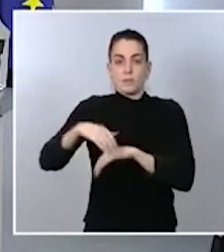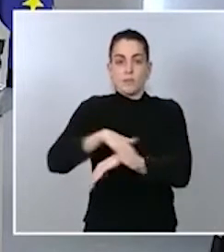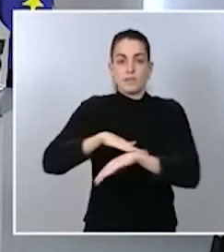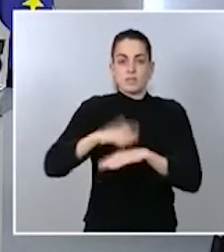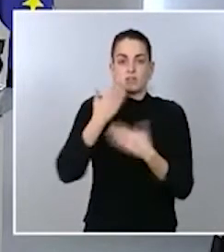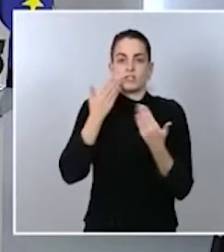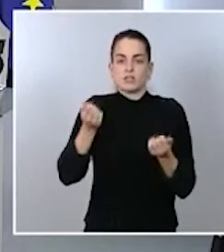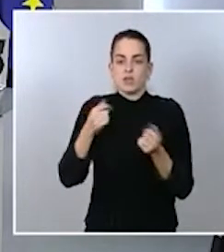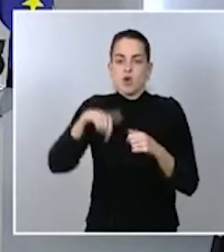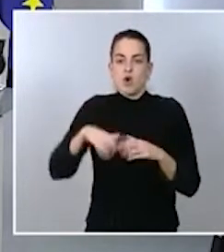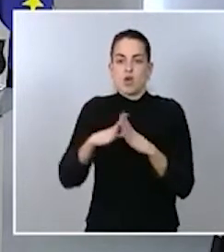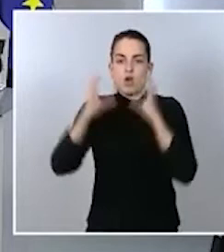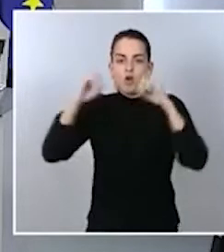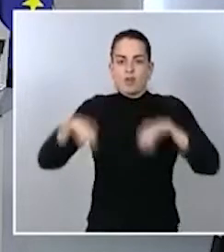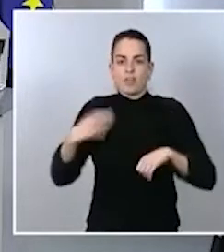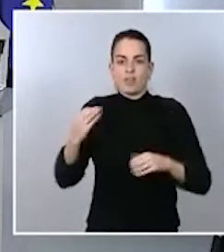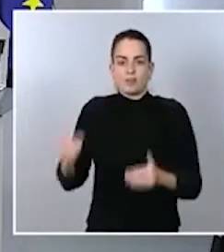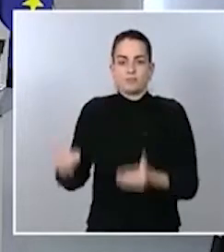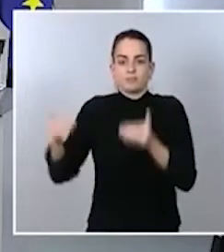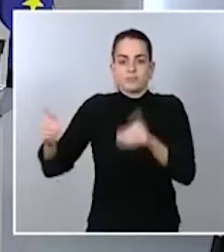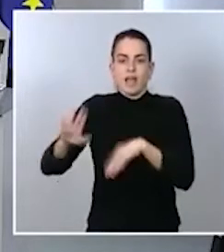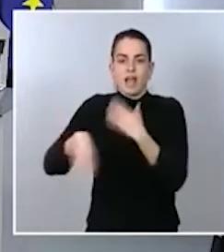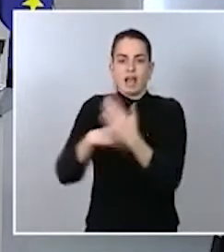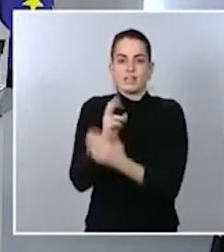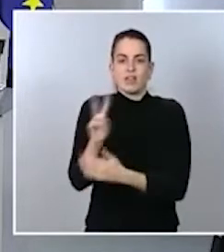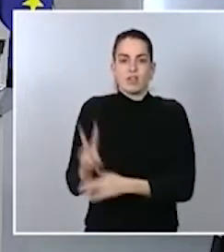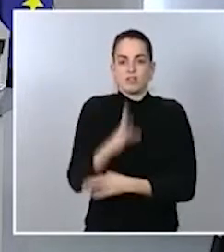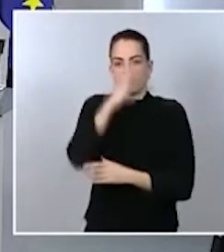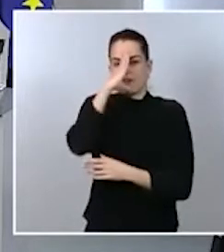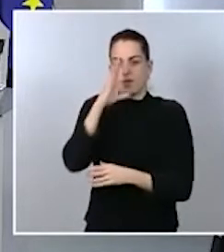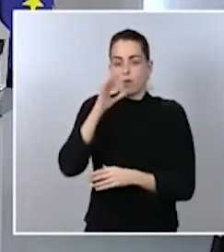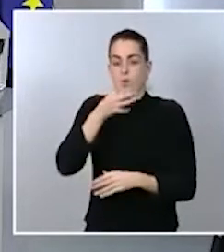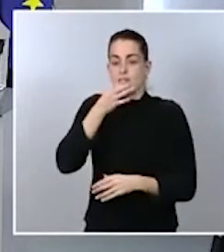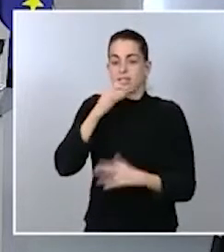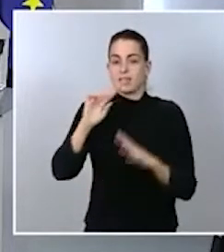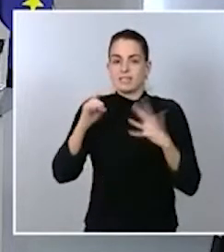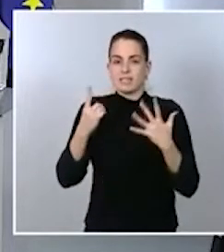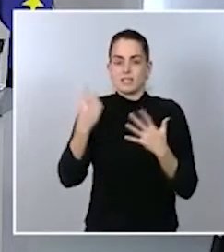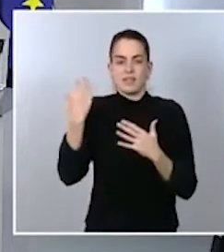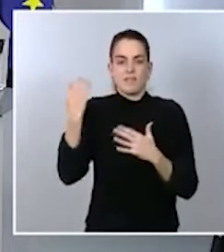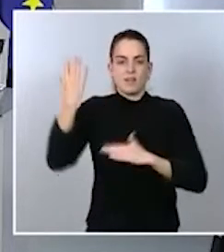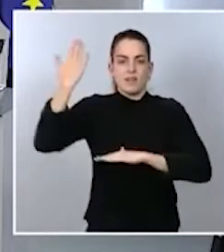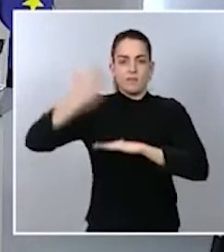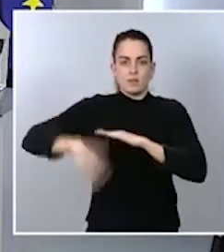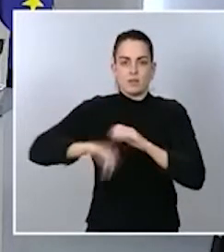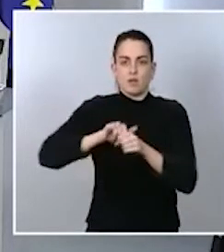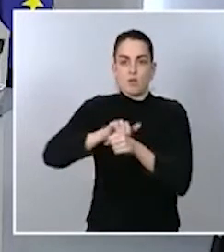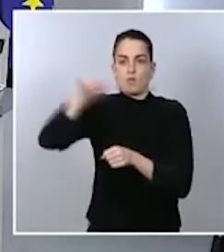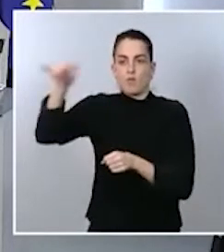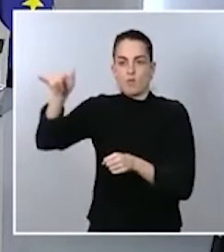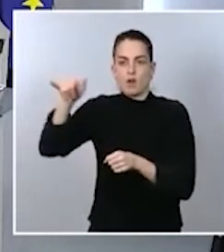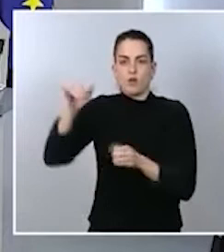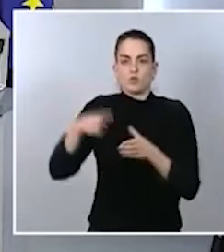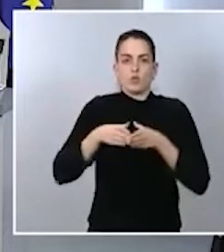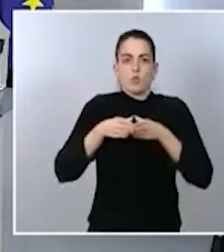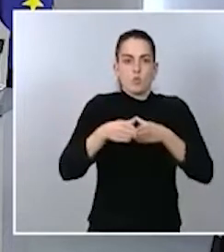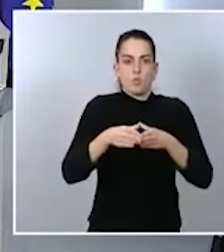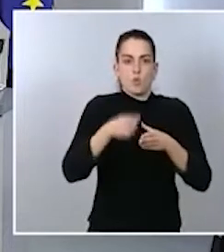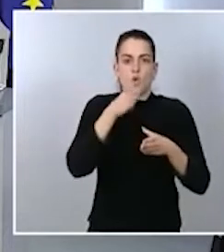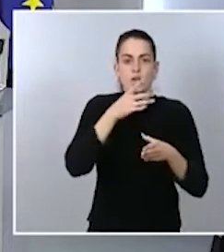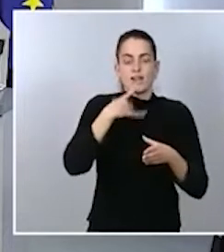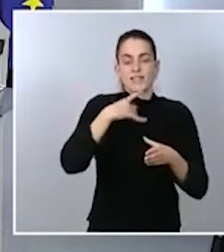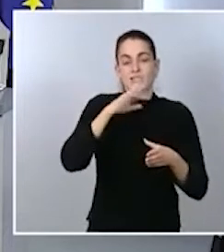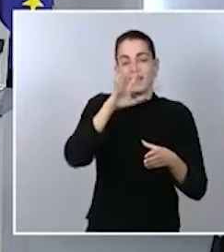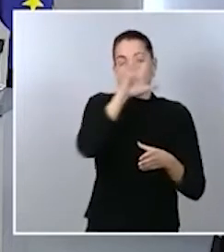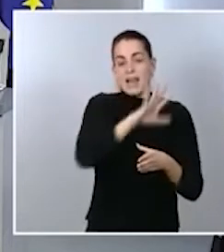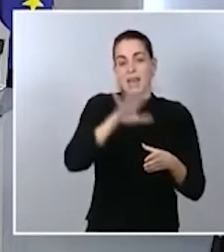hoy prorrogar hasta el 2 de febrero a las 6 de la tarde la limitación de vuelos y buques procedentes del Reino Unido solamente están